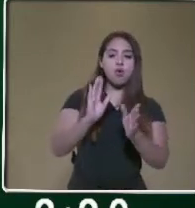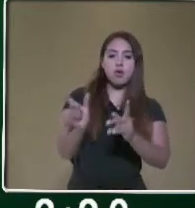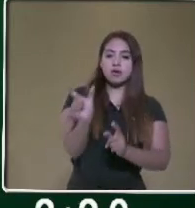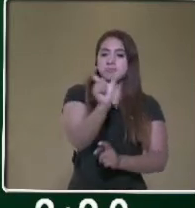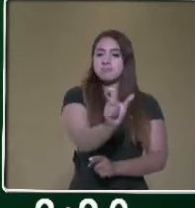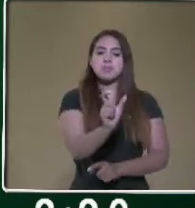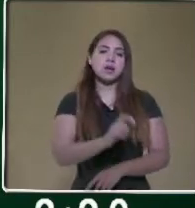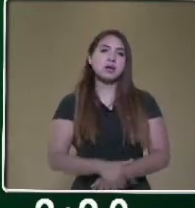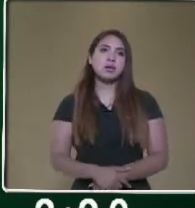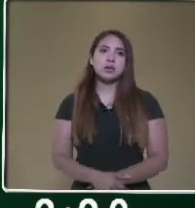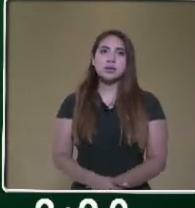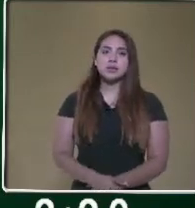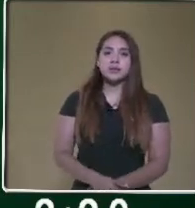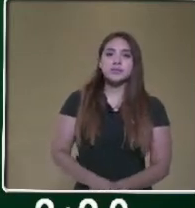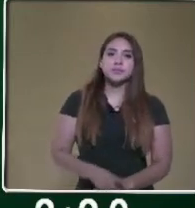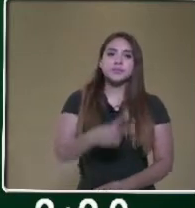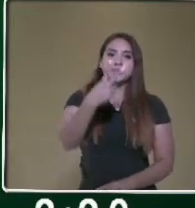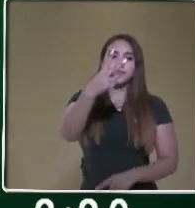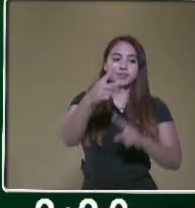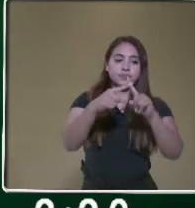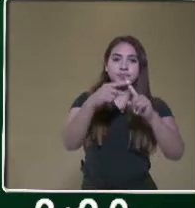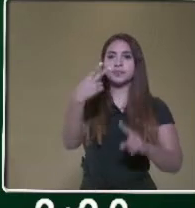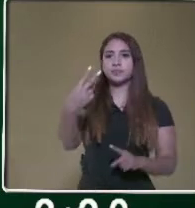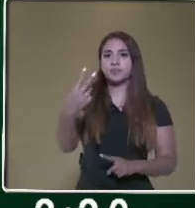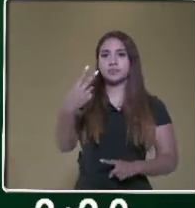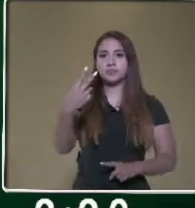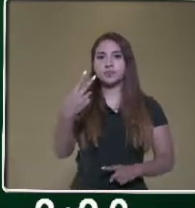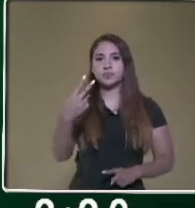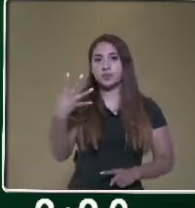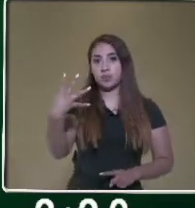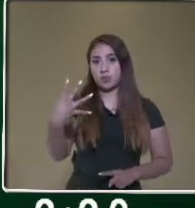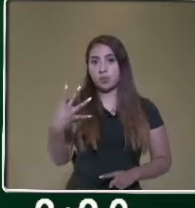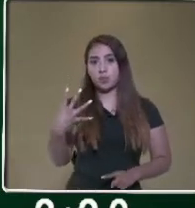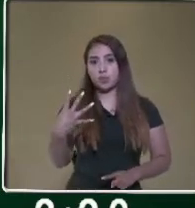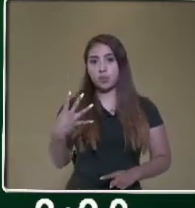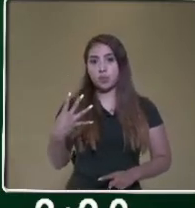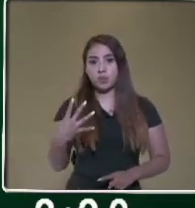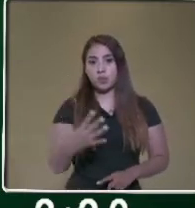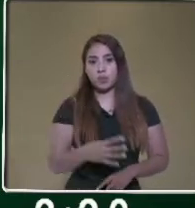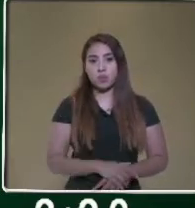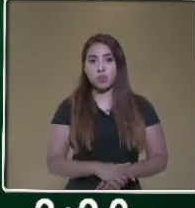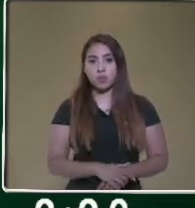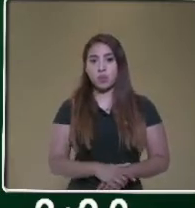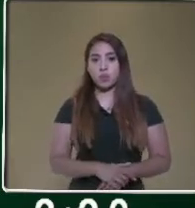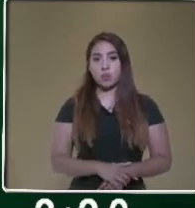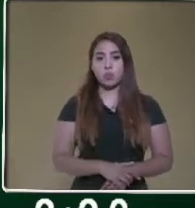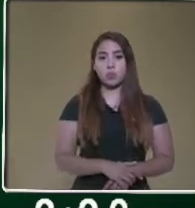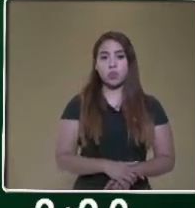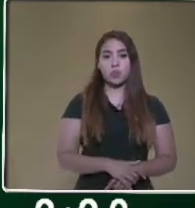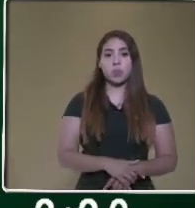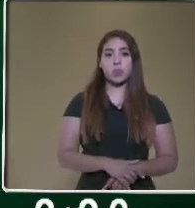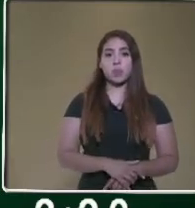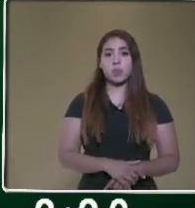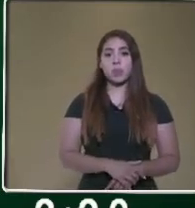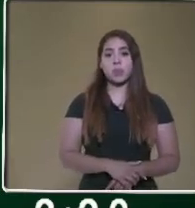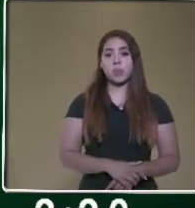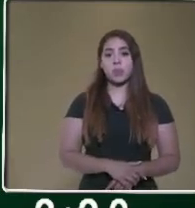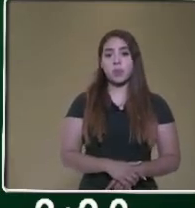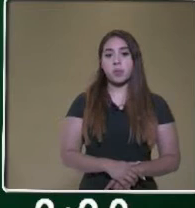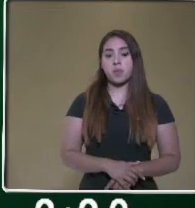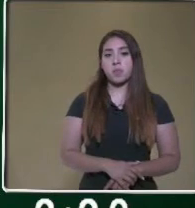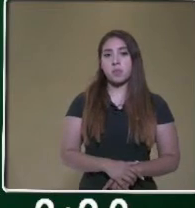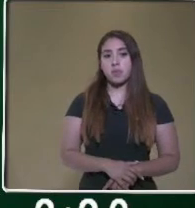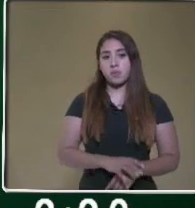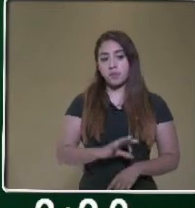por 2, que nos da el 4, e igual dejamos esos 0, o bien pudiste no haber puesto nada para que así no te